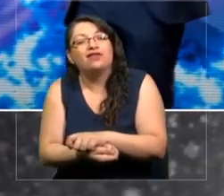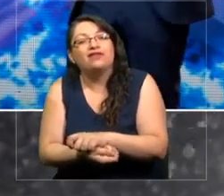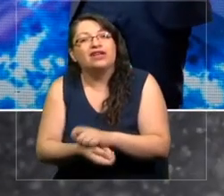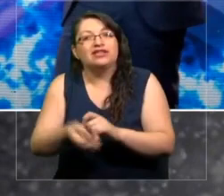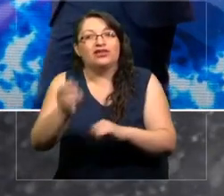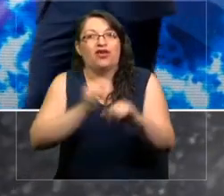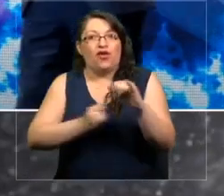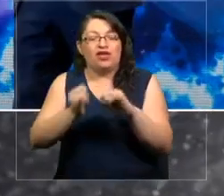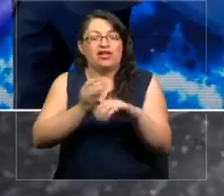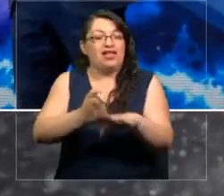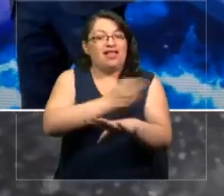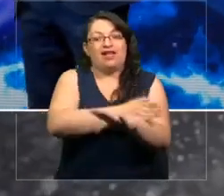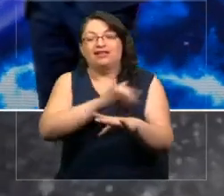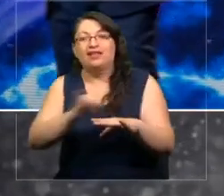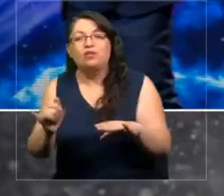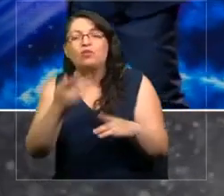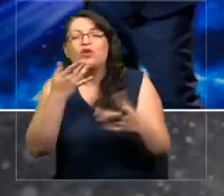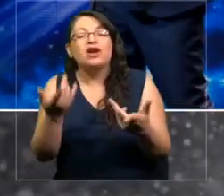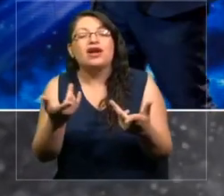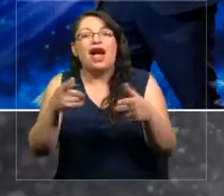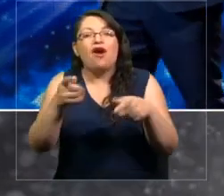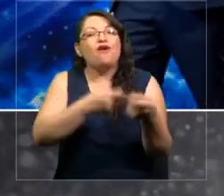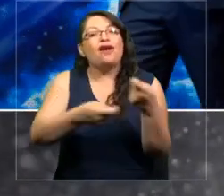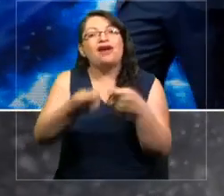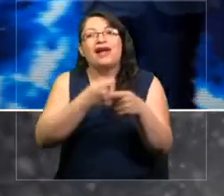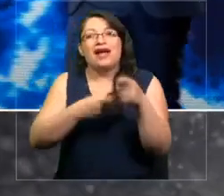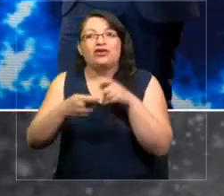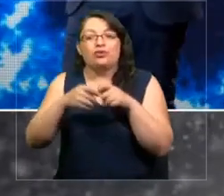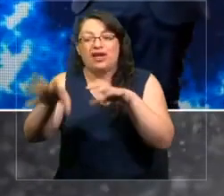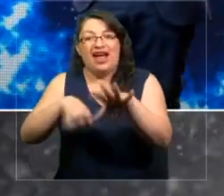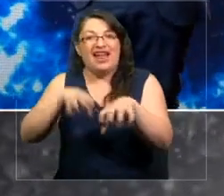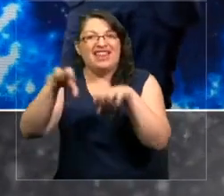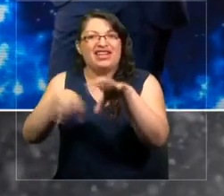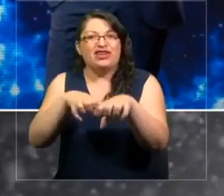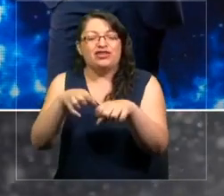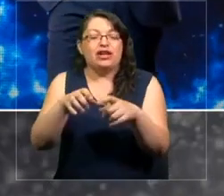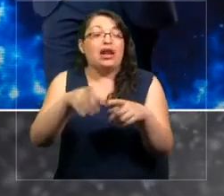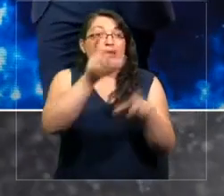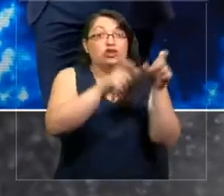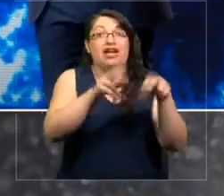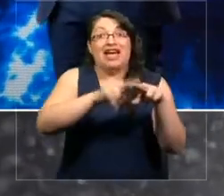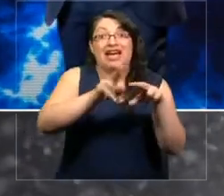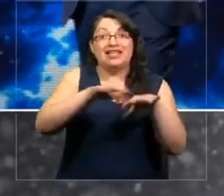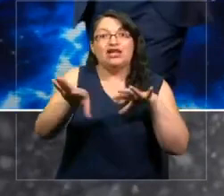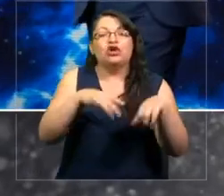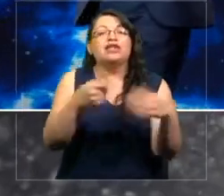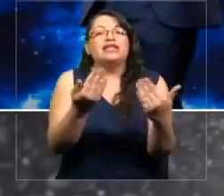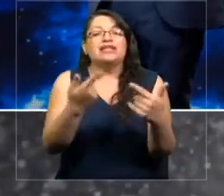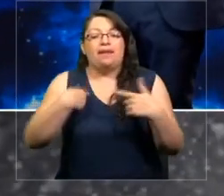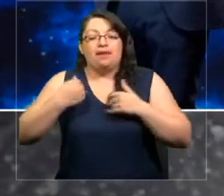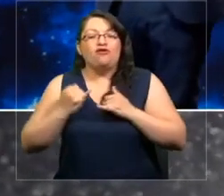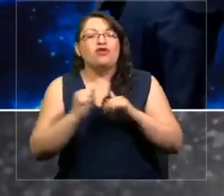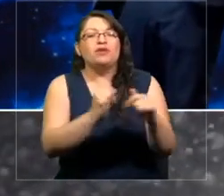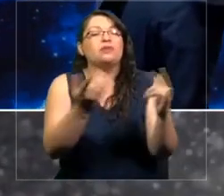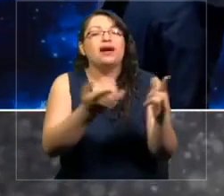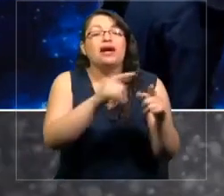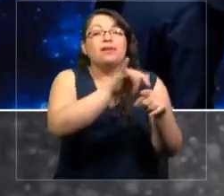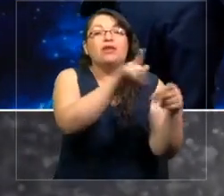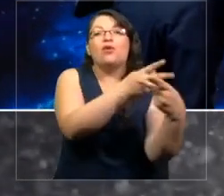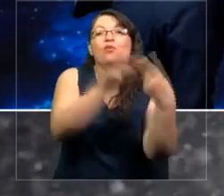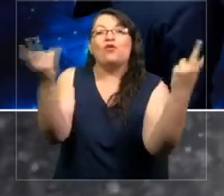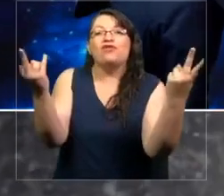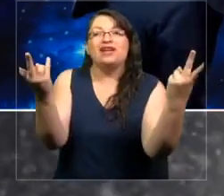¿Por qué? Porque la economía de las extracciones, los proveedores de contenidos, necesitan nuestros datos para hacer publicidad, para